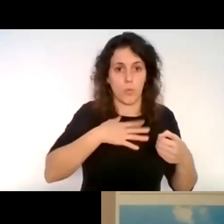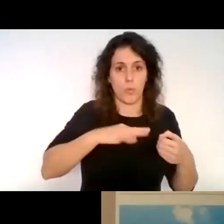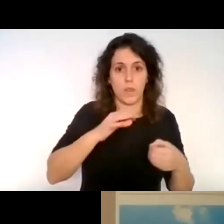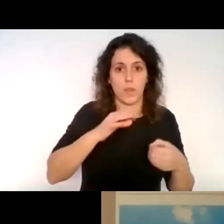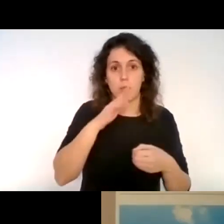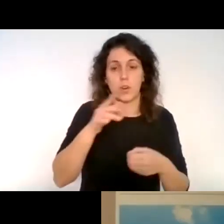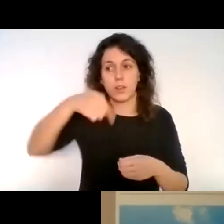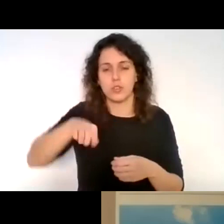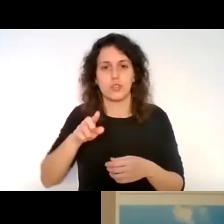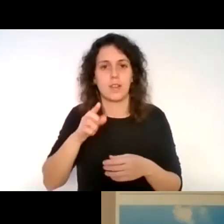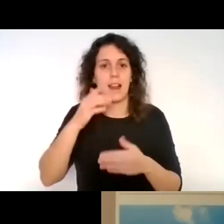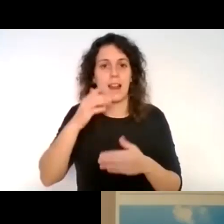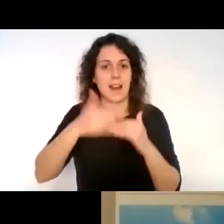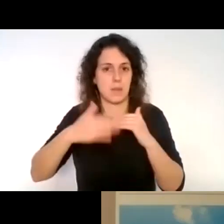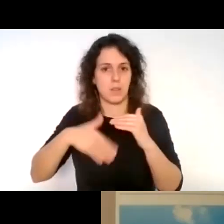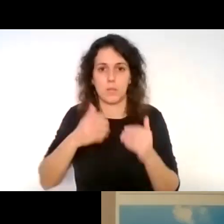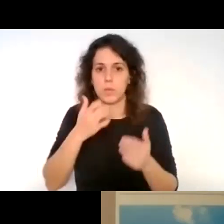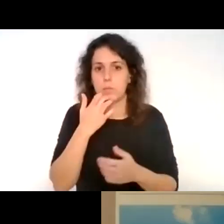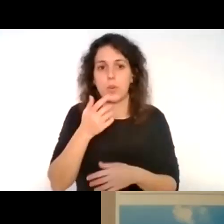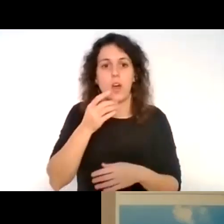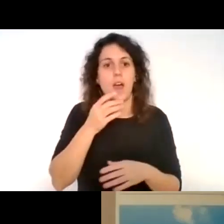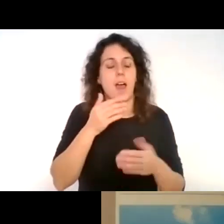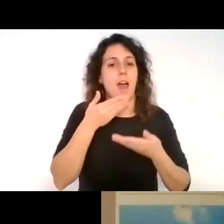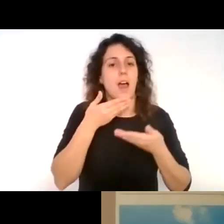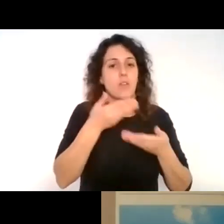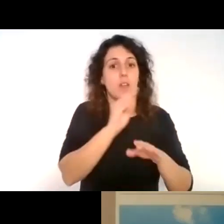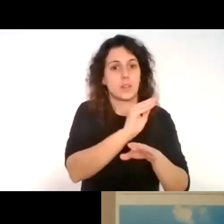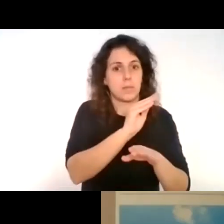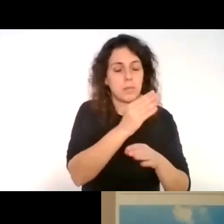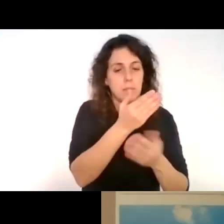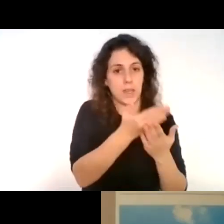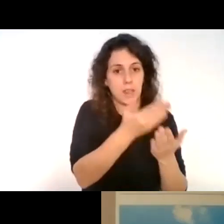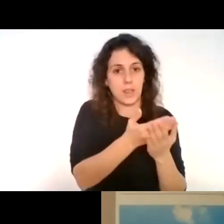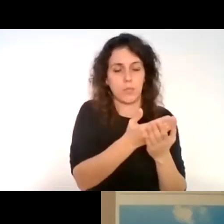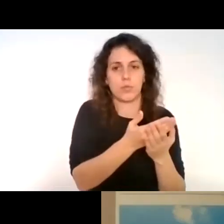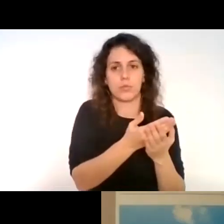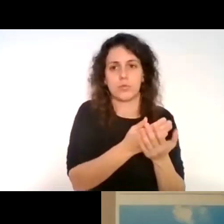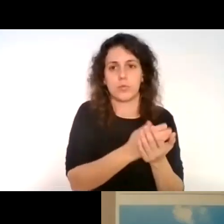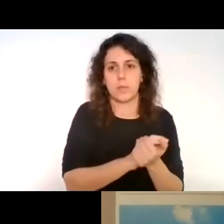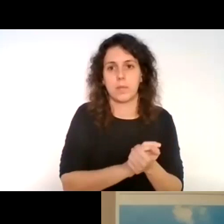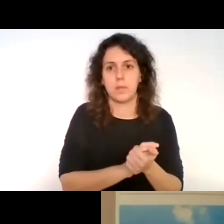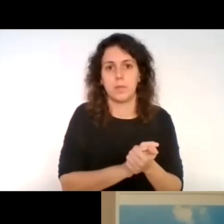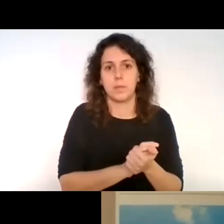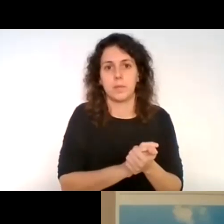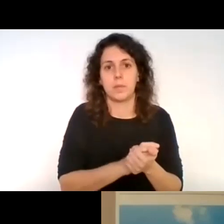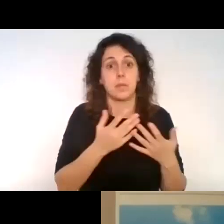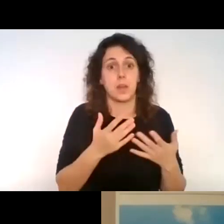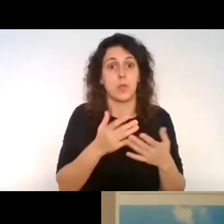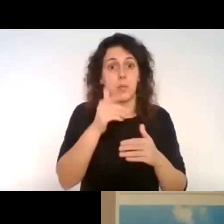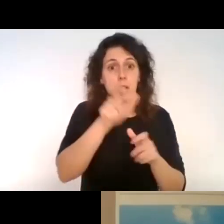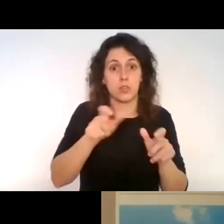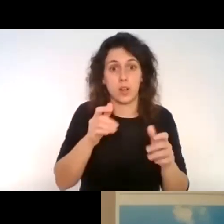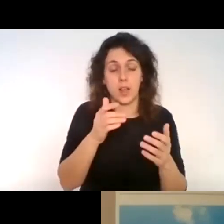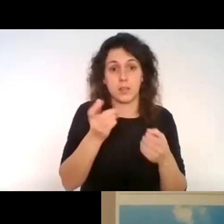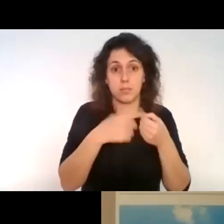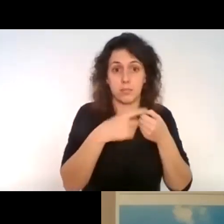cuando luego vamos a pedir ayudas, en el que dices, bueno, pero ¿cuánta gente ha llegado? Y de dices, pues por